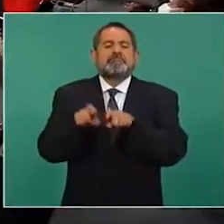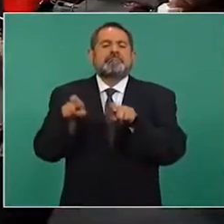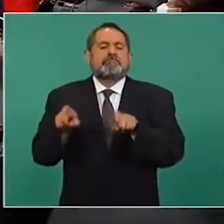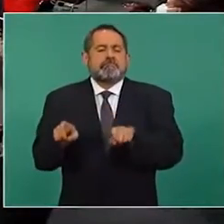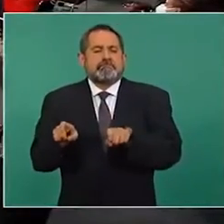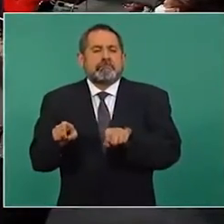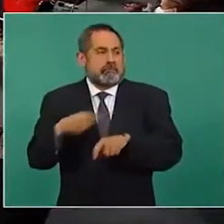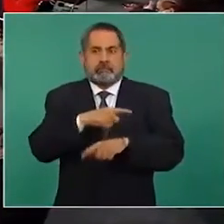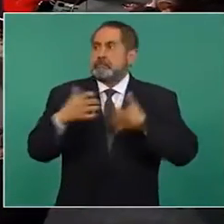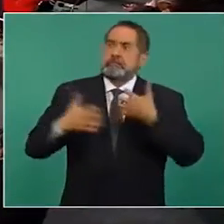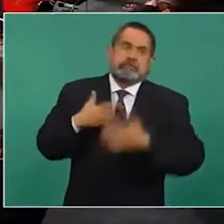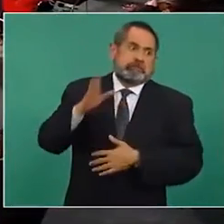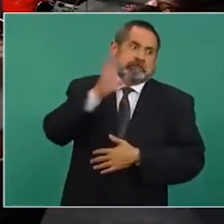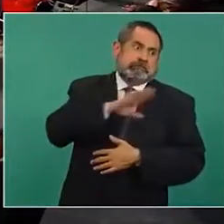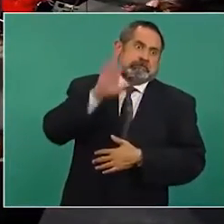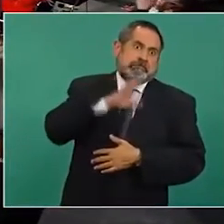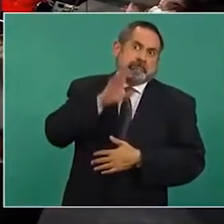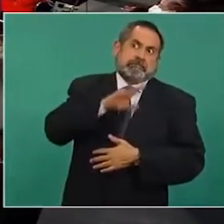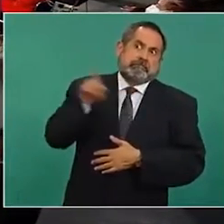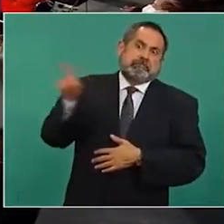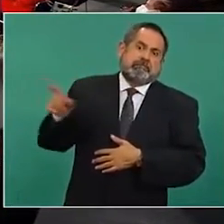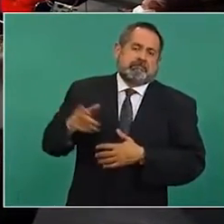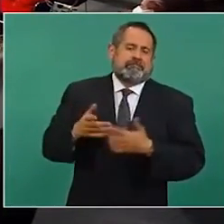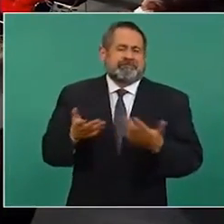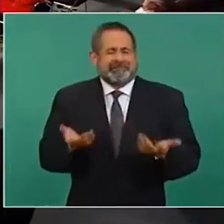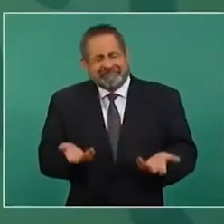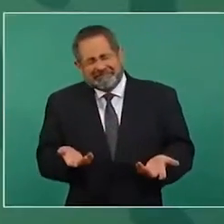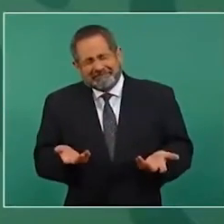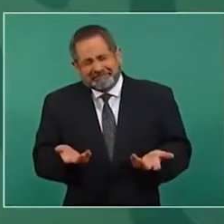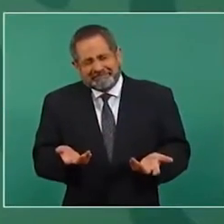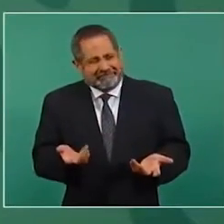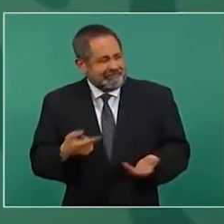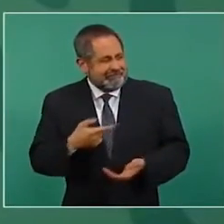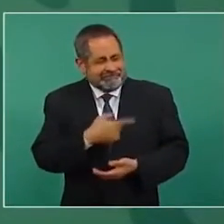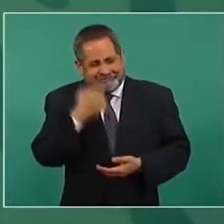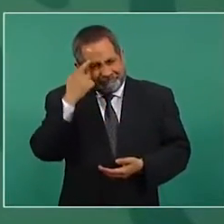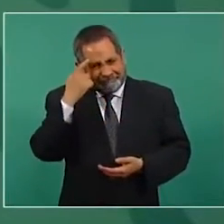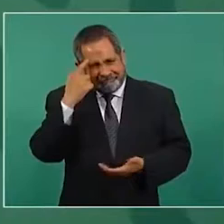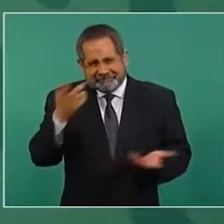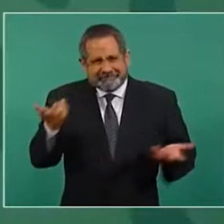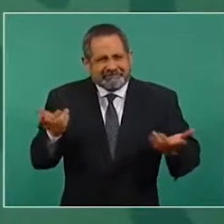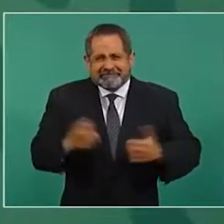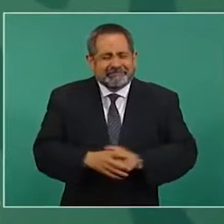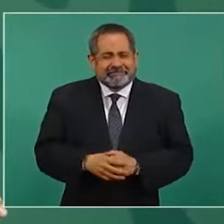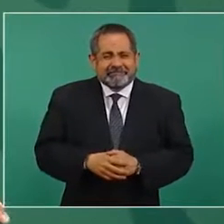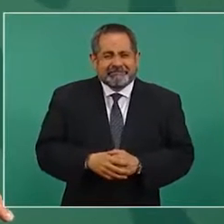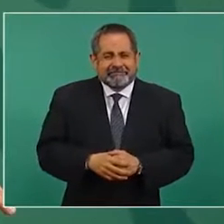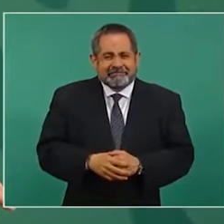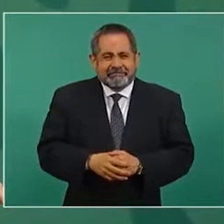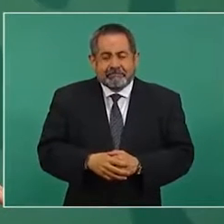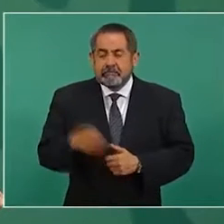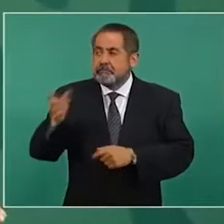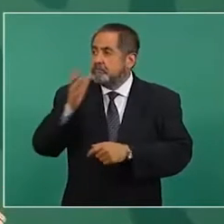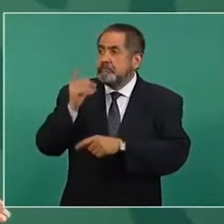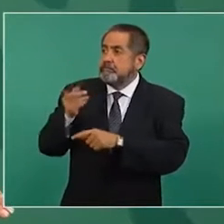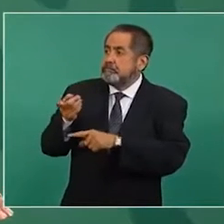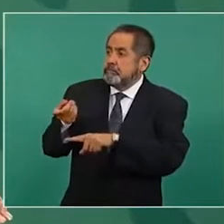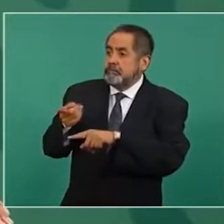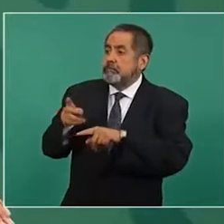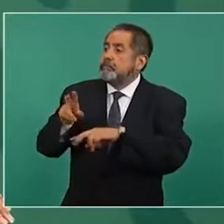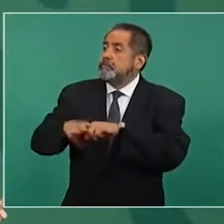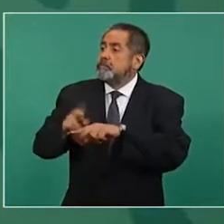no crucé mis piernas,